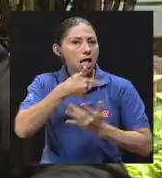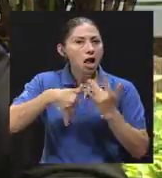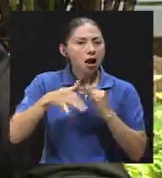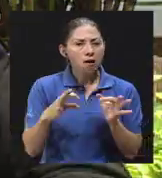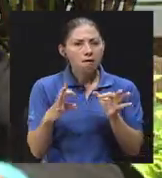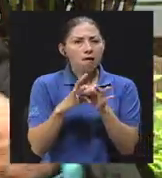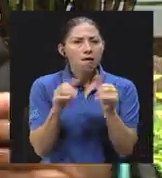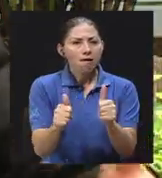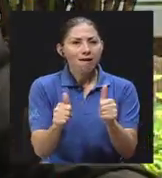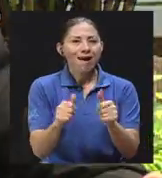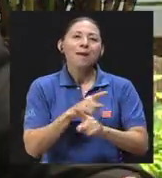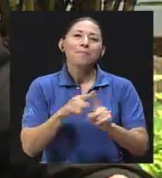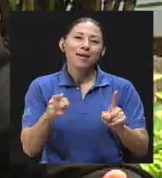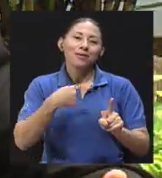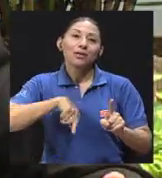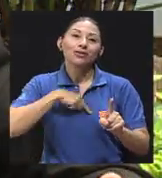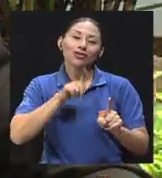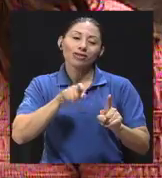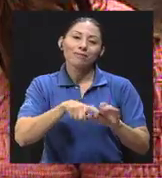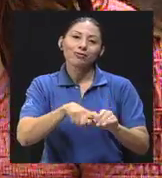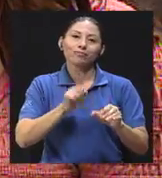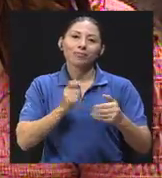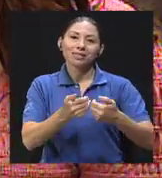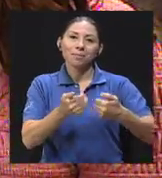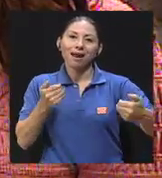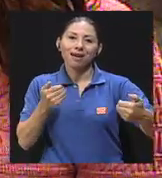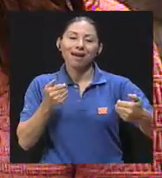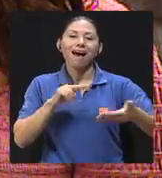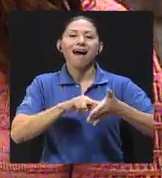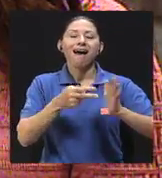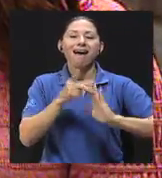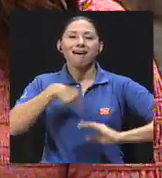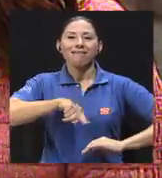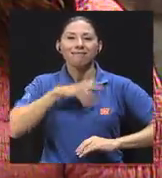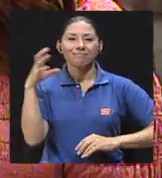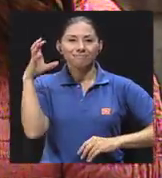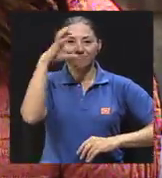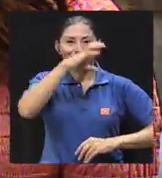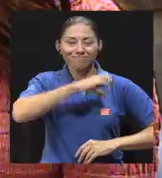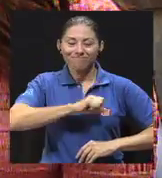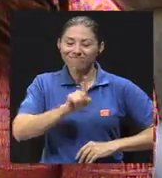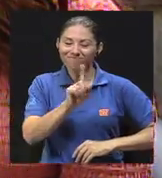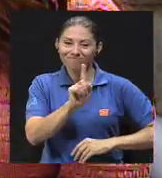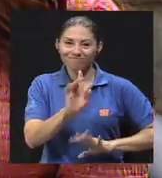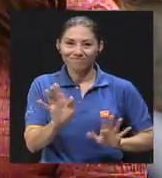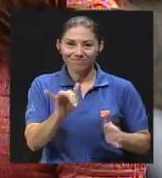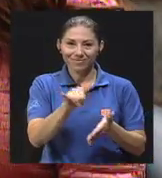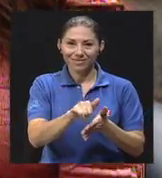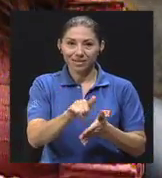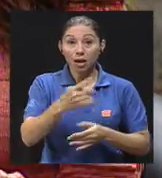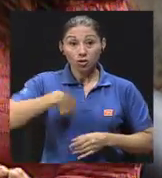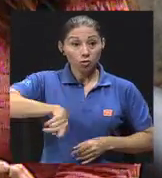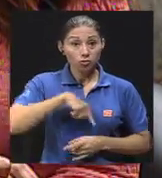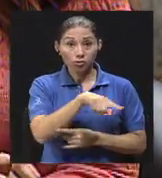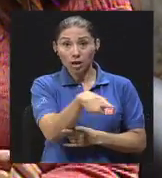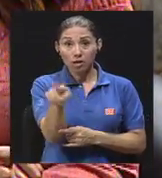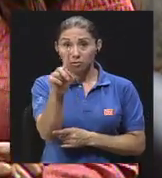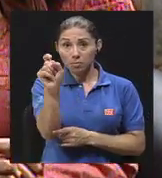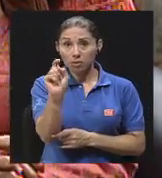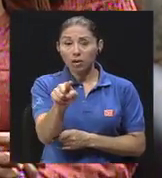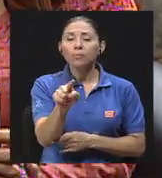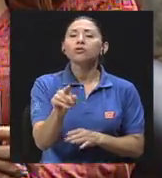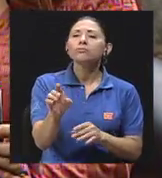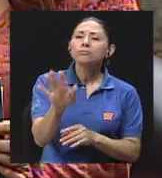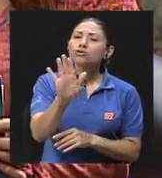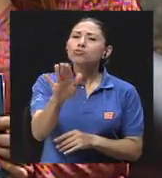Entonces las crisis nos ayudan a poder hacer cambios. Nosotros les preguntamos, ¿cómo fue su papá? Y nos cuentan muchas, muchas